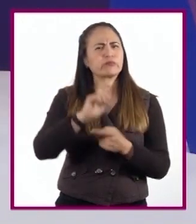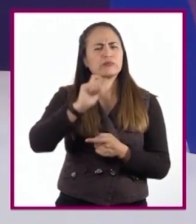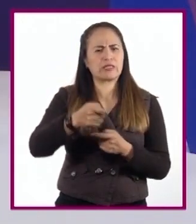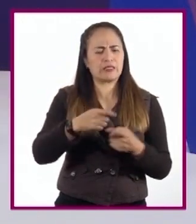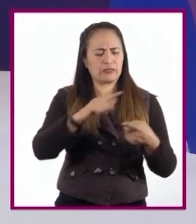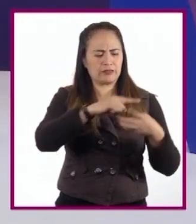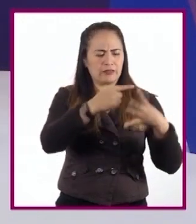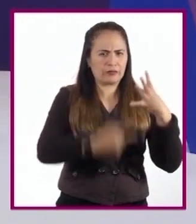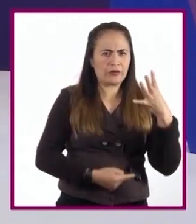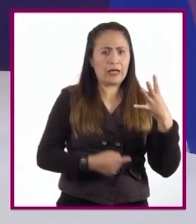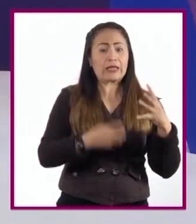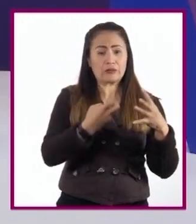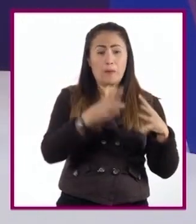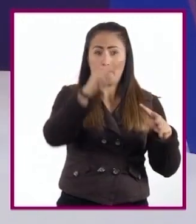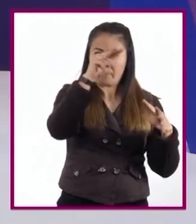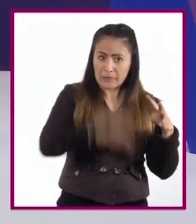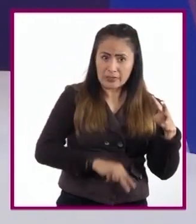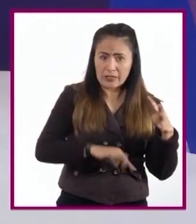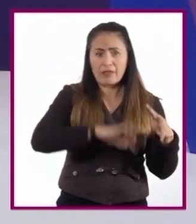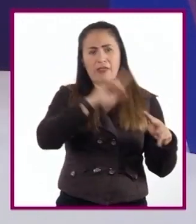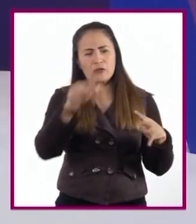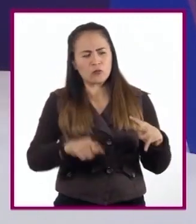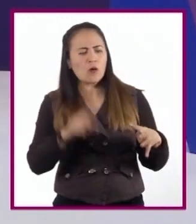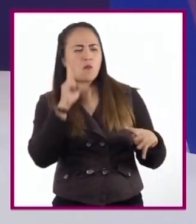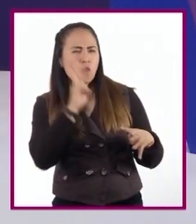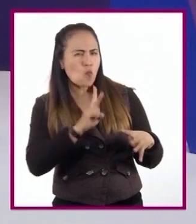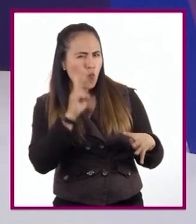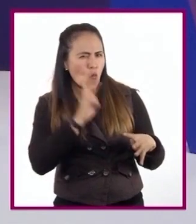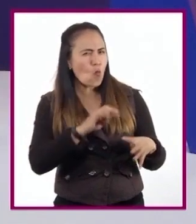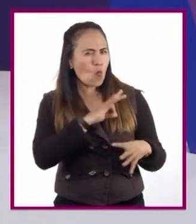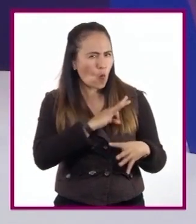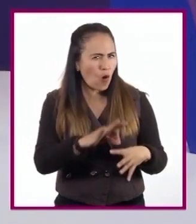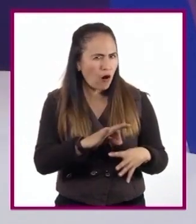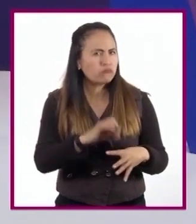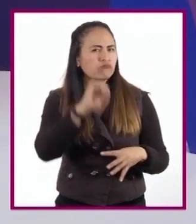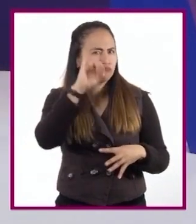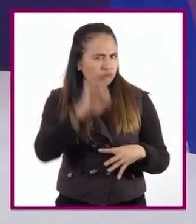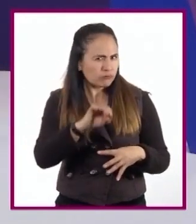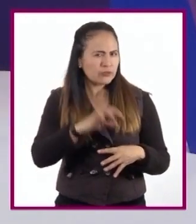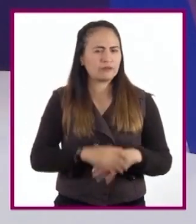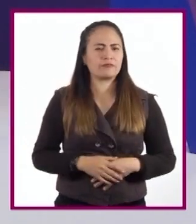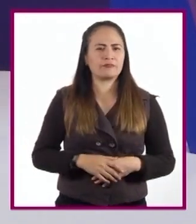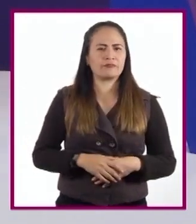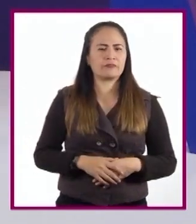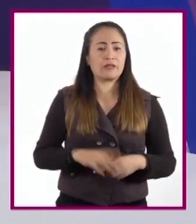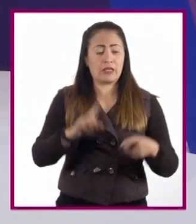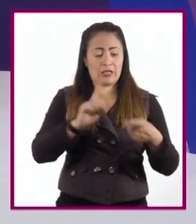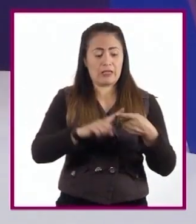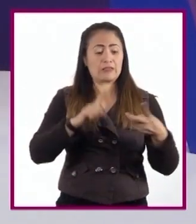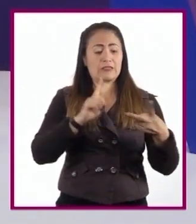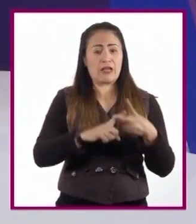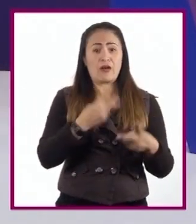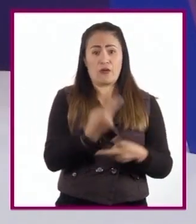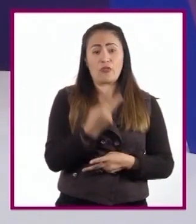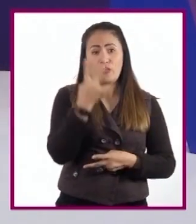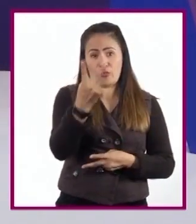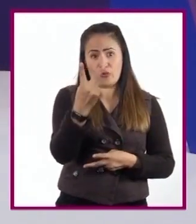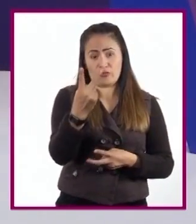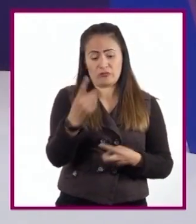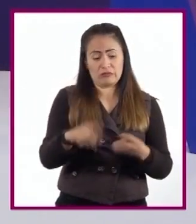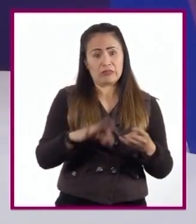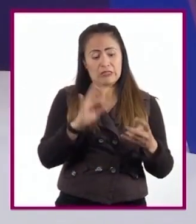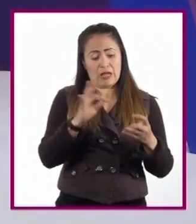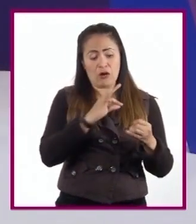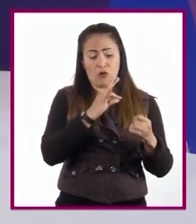conclusión son verídicas y comprobables. O sea que siempre que tengamos dos premisas válidas, la conclusión